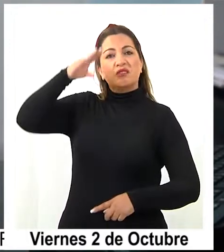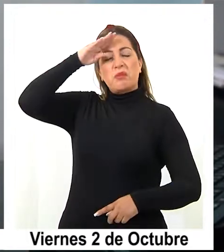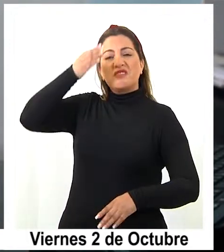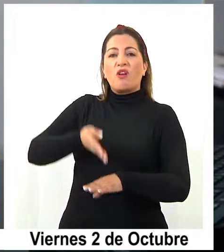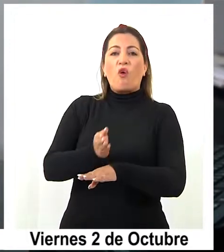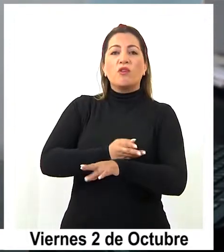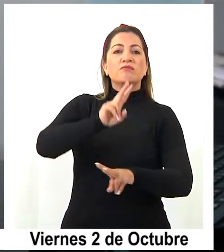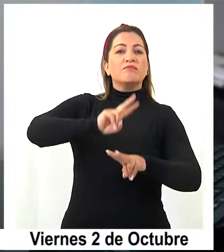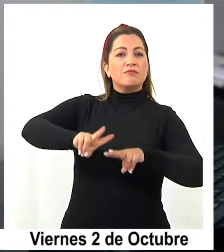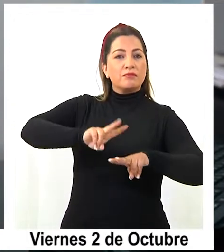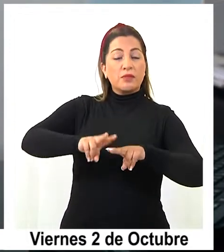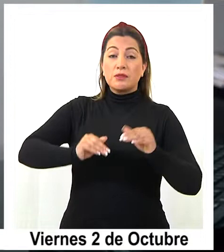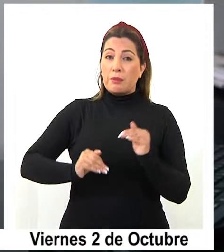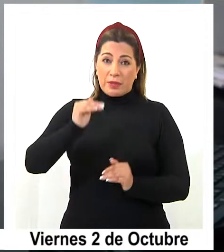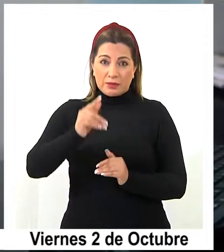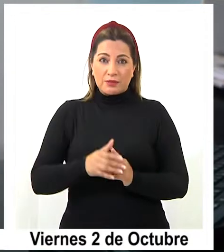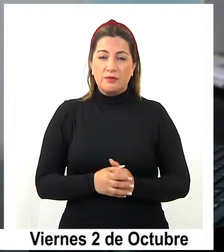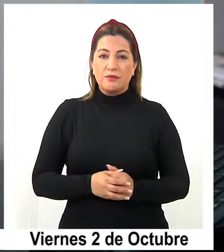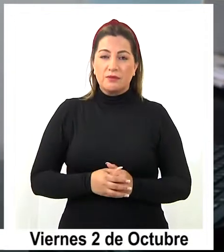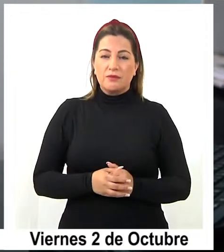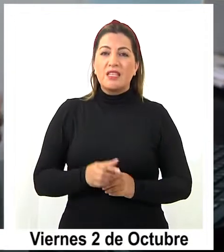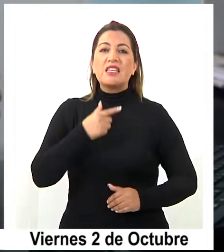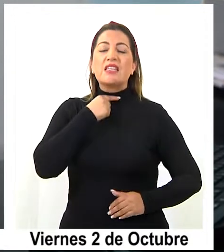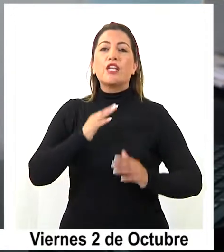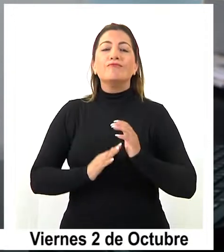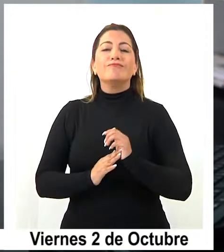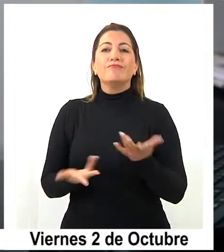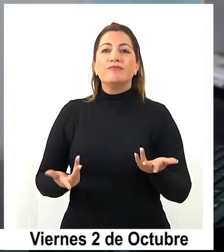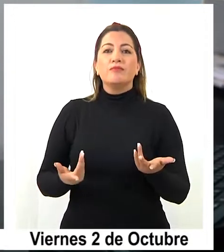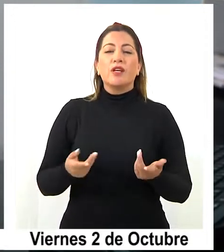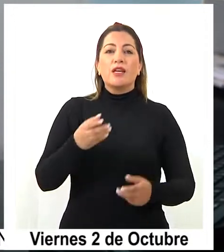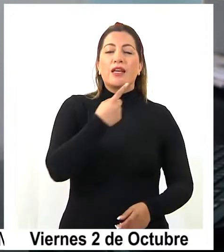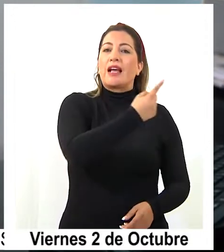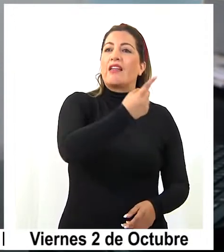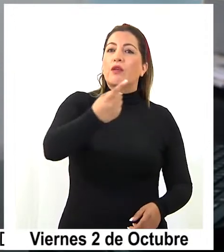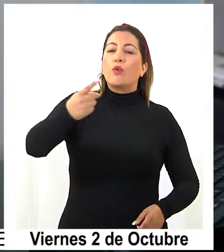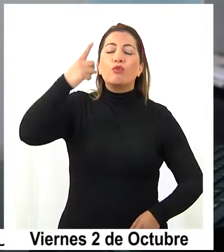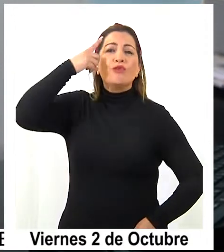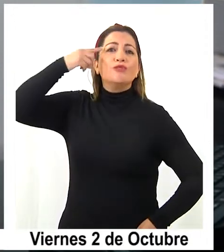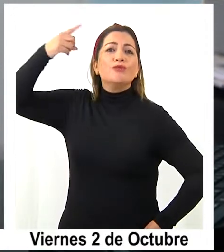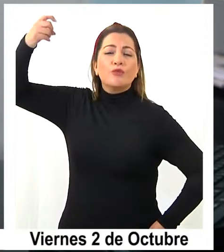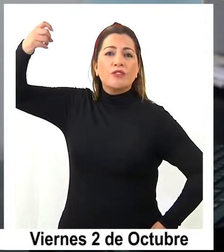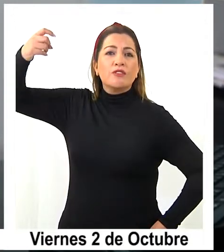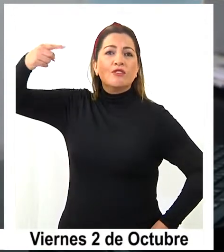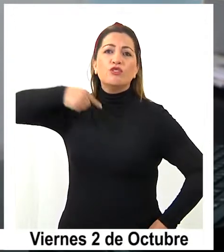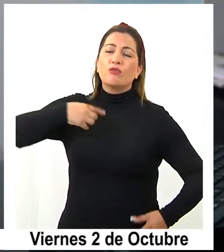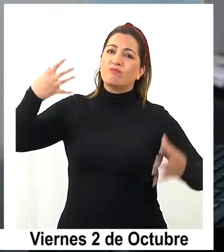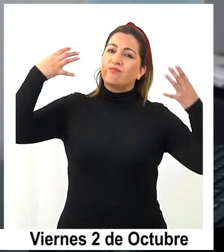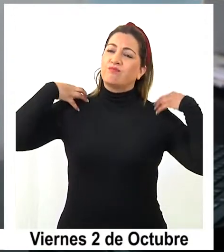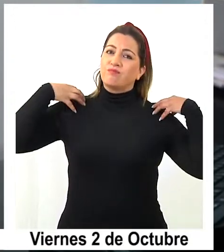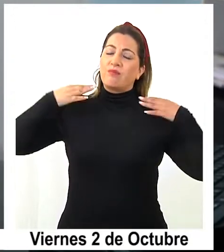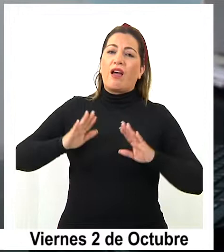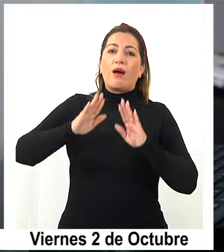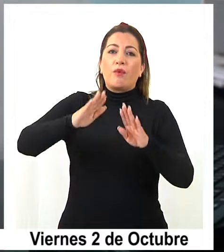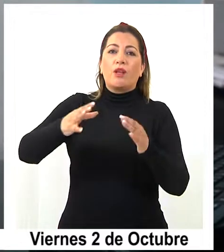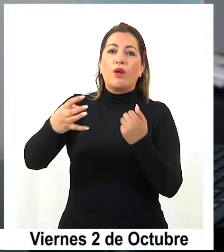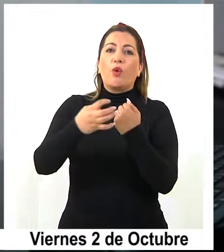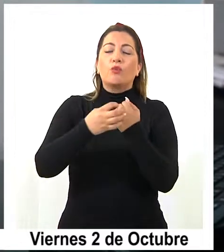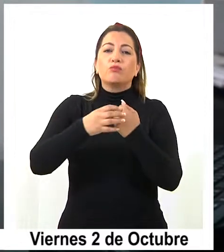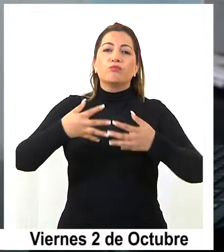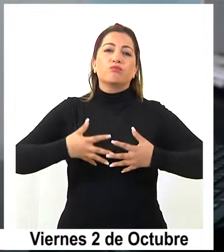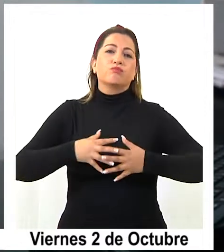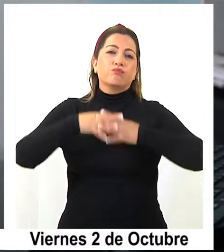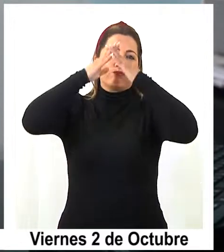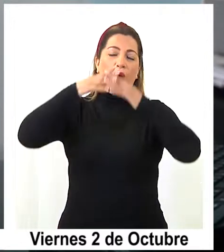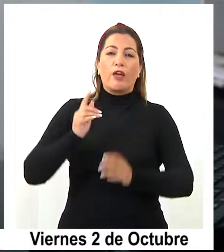he preparado, pero por sobre todo quiero liderar el sueño de que podamos construir un tarapacá del futuro.